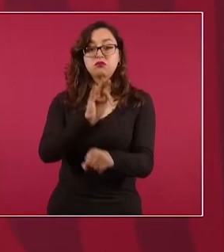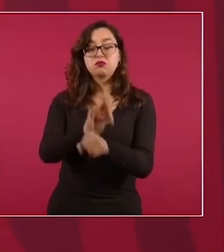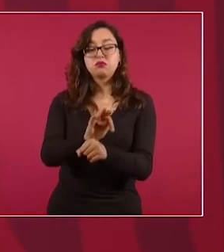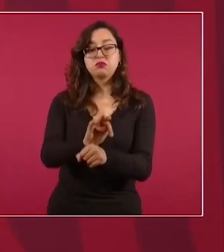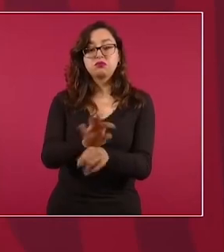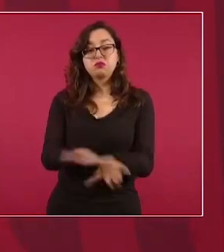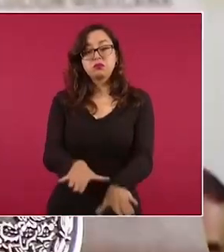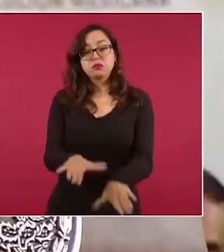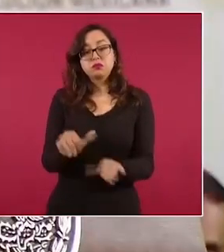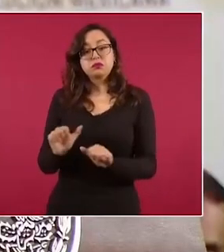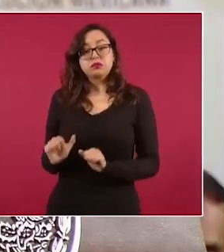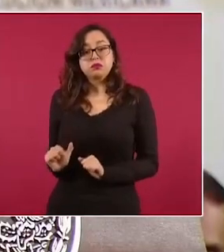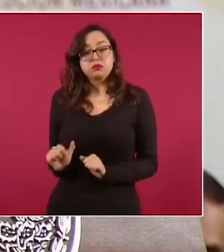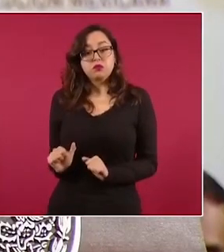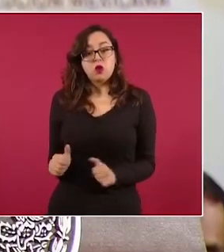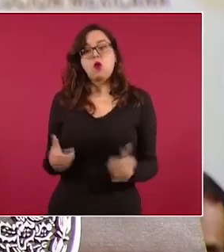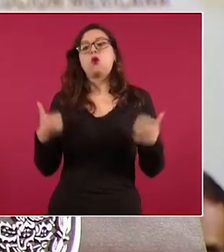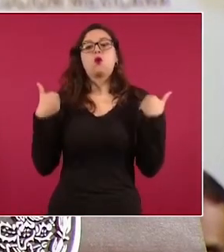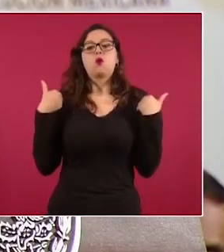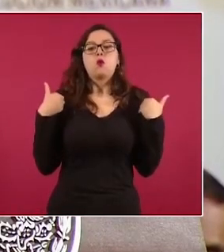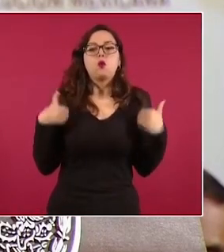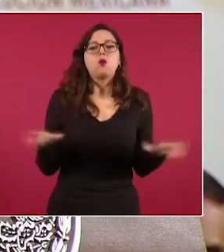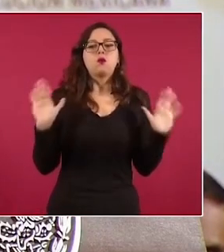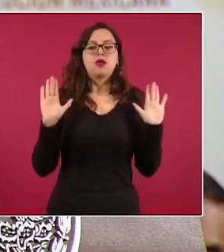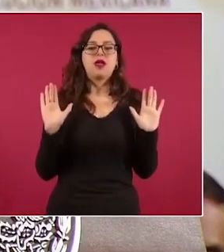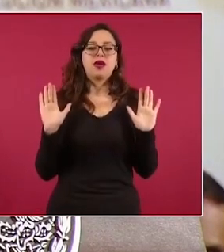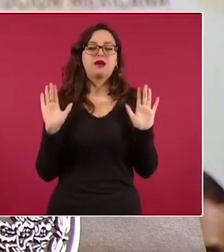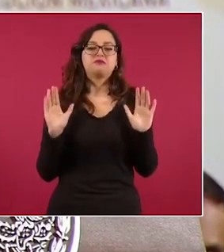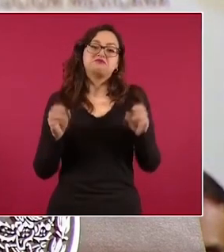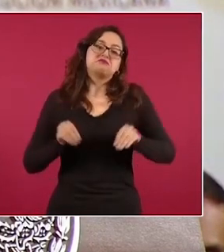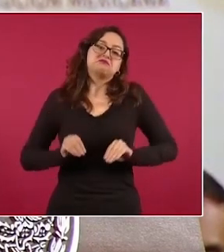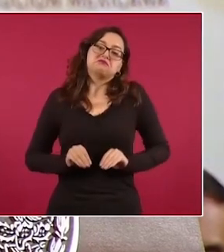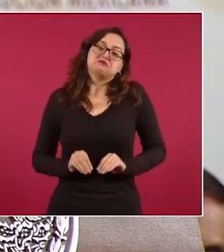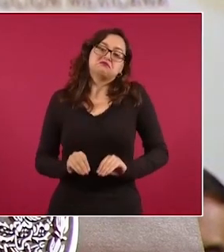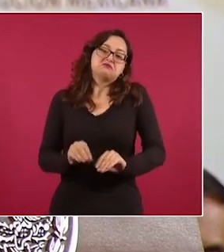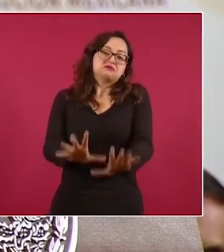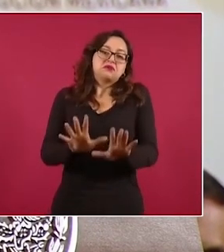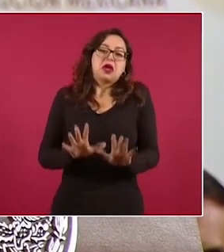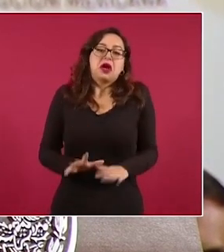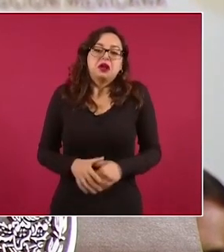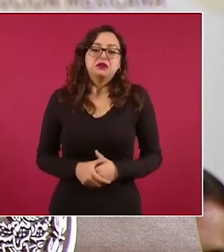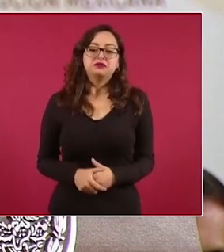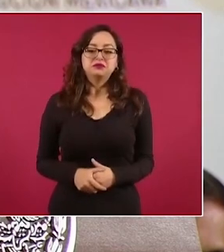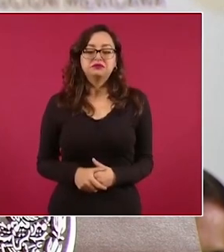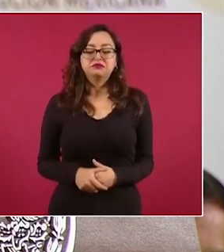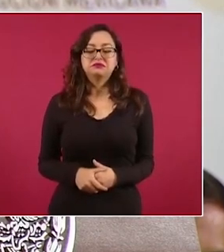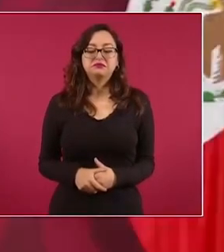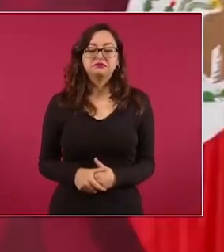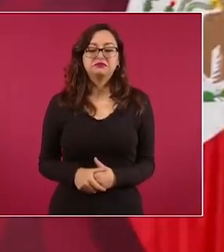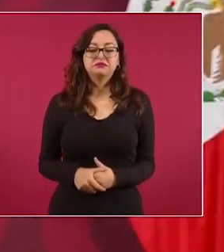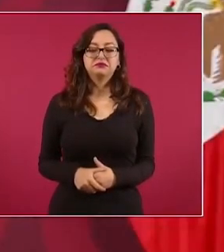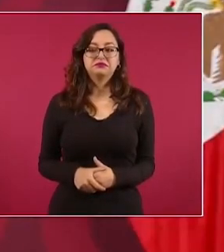el Ejército no podría intervenir.